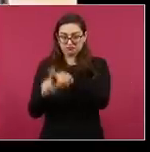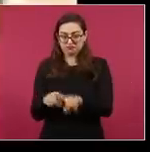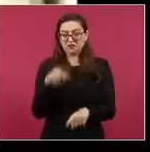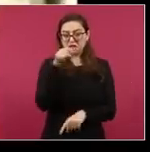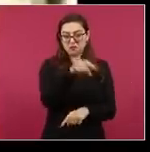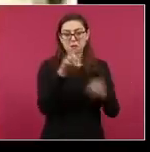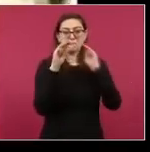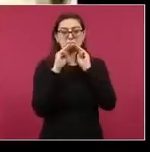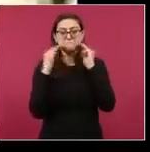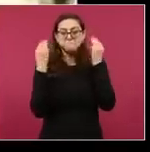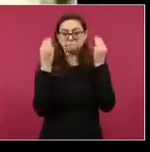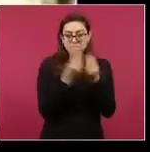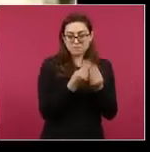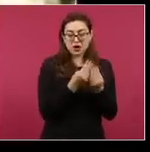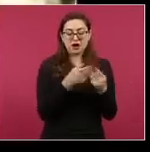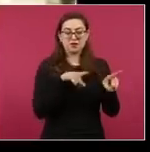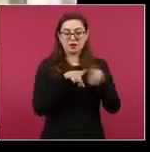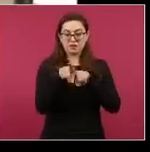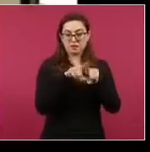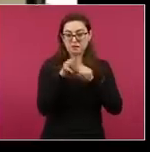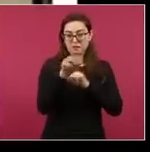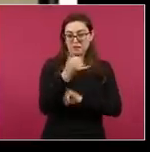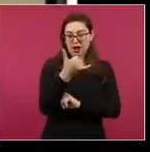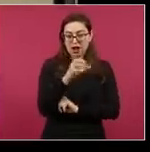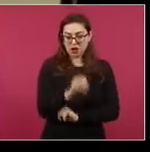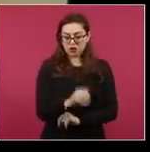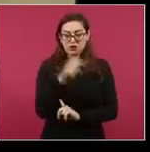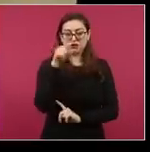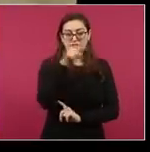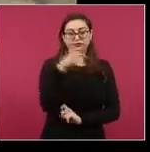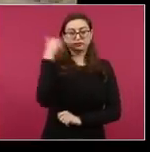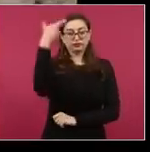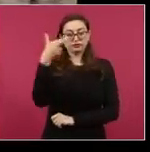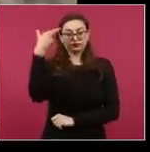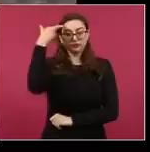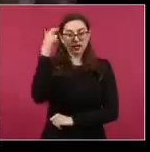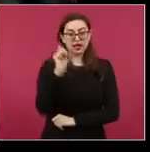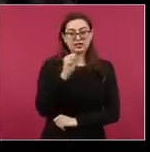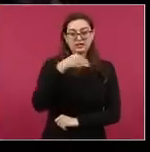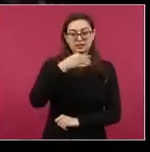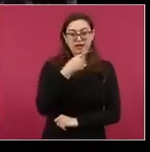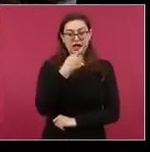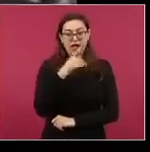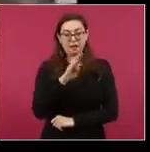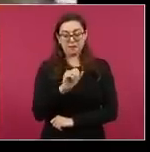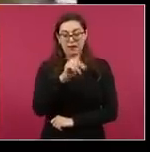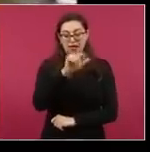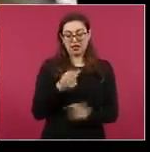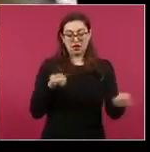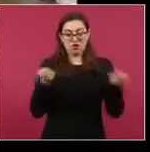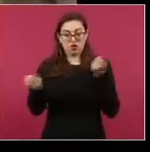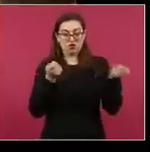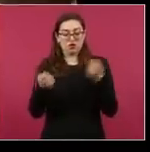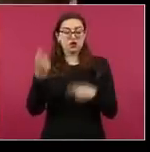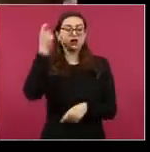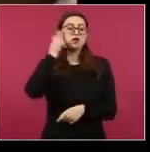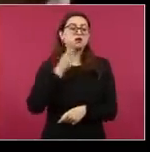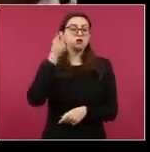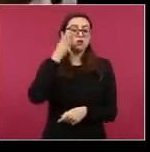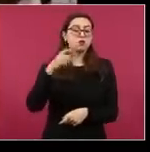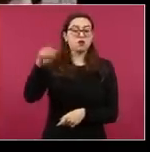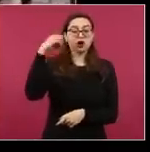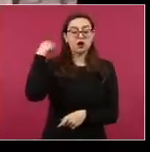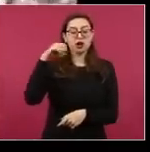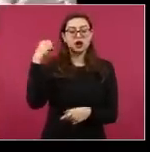Pacífico, y hermano de Ismael el Mayo Zambada. El Rey Zambada controlaba el narcomenudeo en Guerrero, Oaxaca, el Distrito Federal y su zona